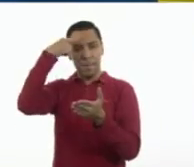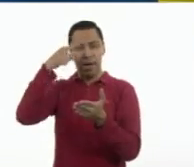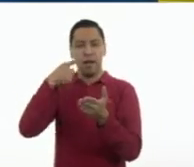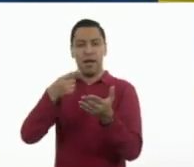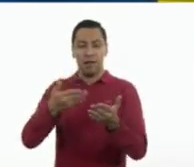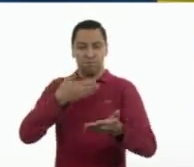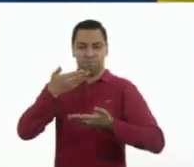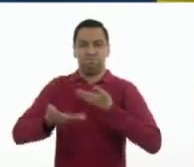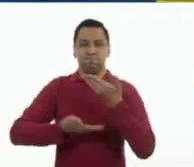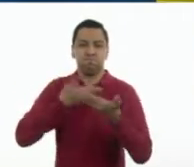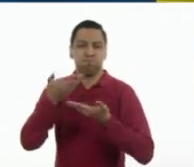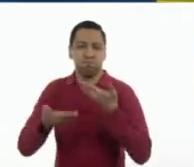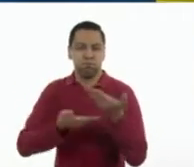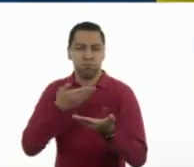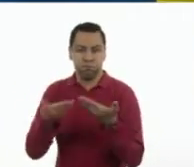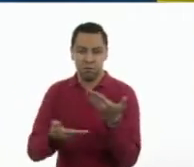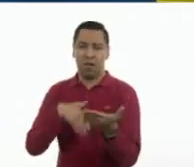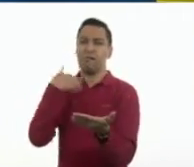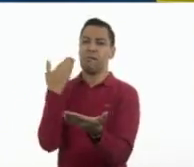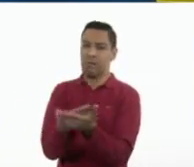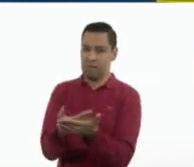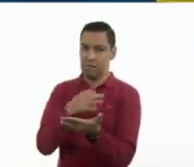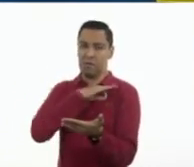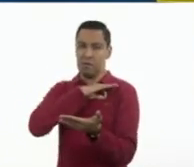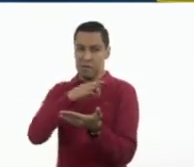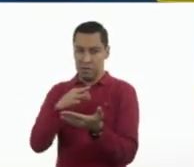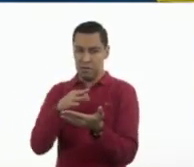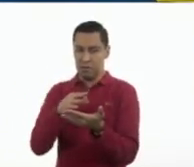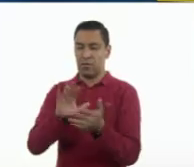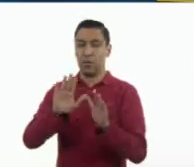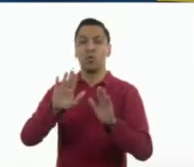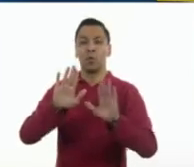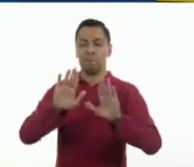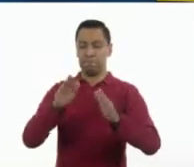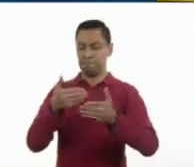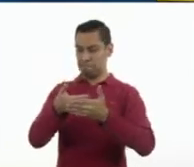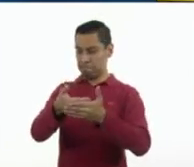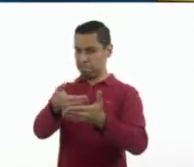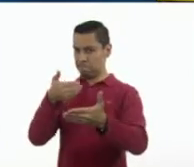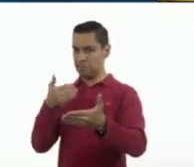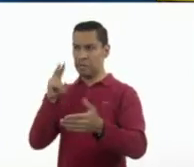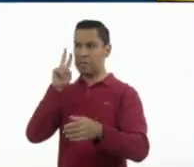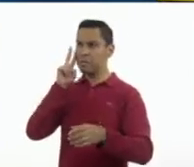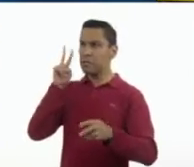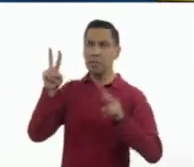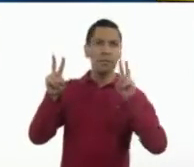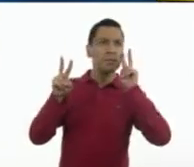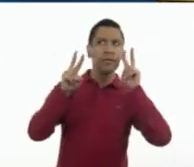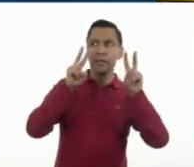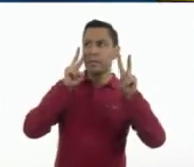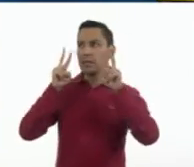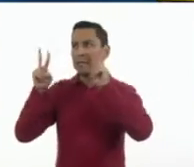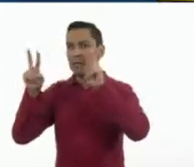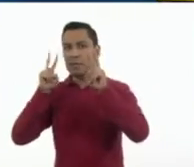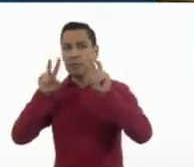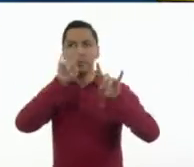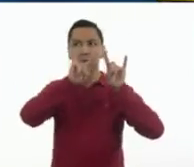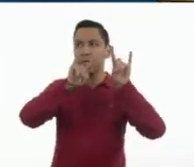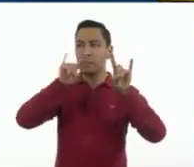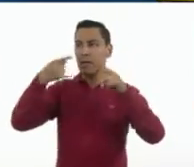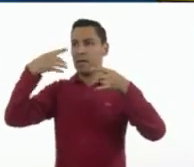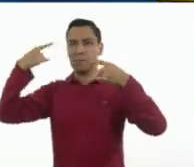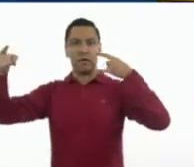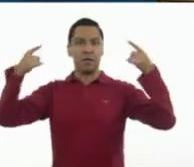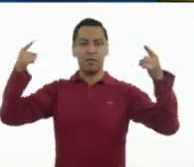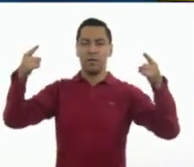algo. Sin embargo, hacer este tipo de ejercicios de análisis les va a permitir tomar decisiones con mejores